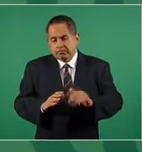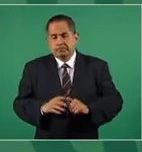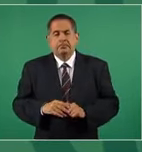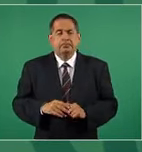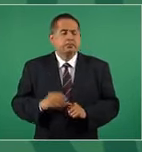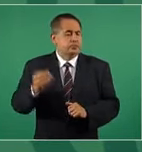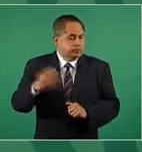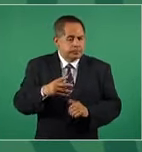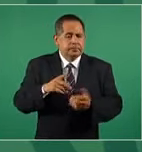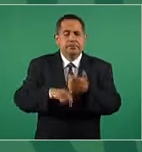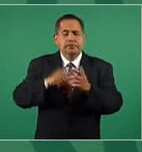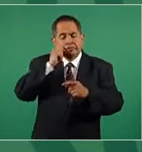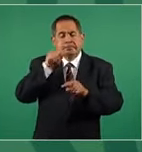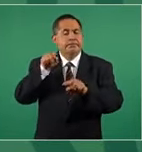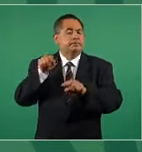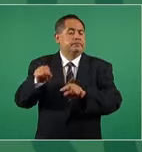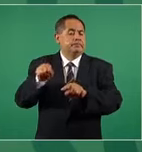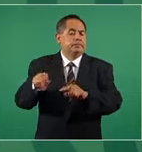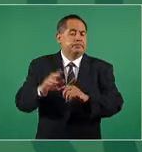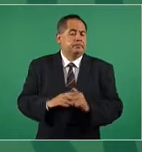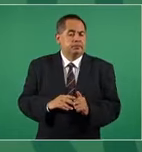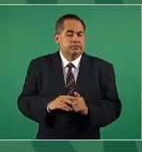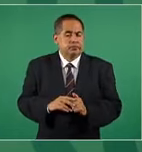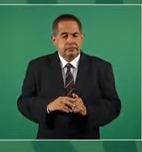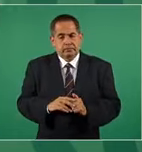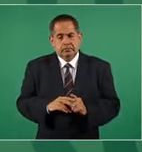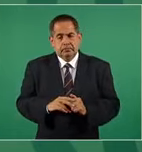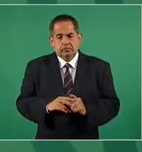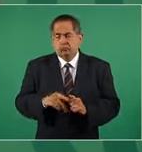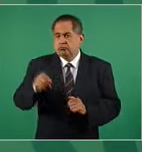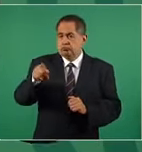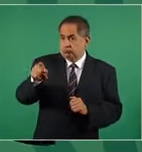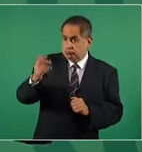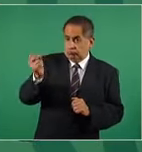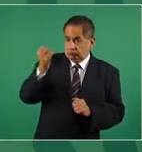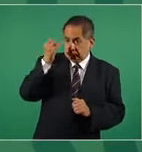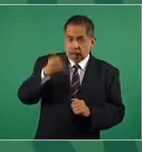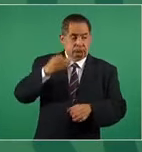no era enjuiciarlos